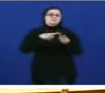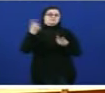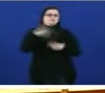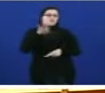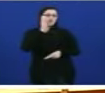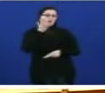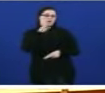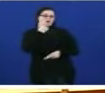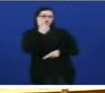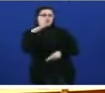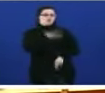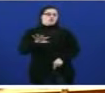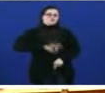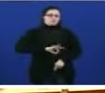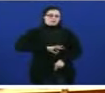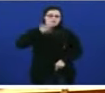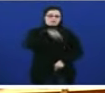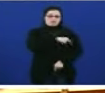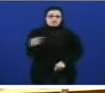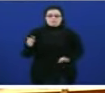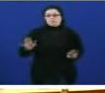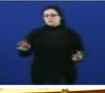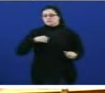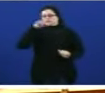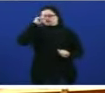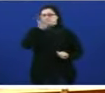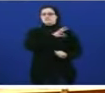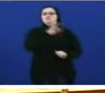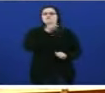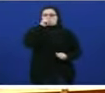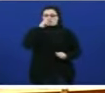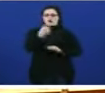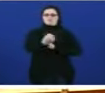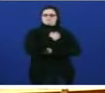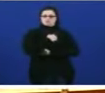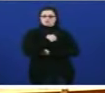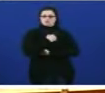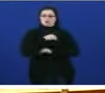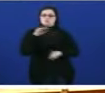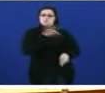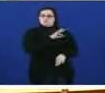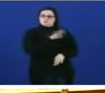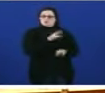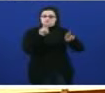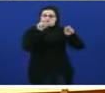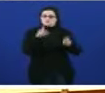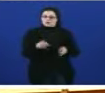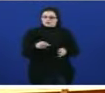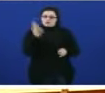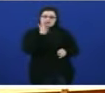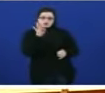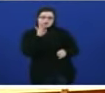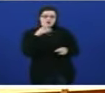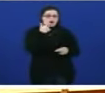Lousan en Pontevedra. Señor Feijó aproba e apoia a vostede este tipo de prácticas. Mas